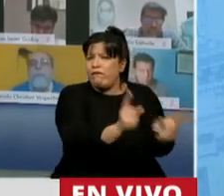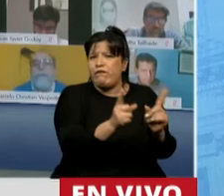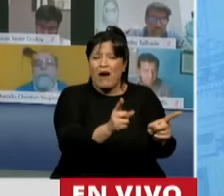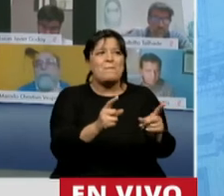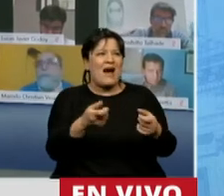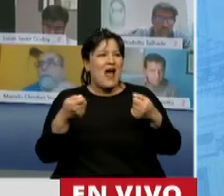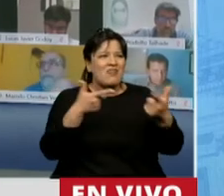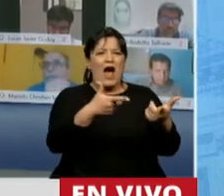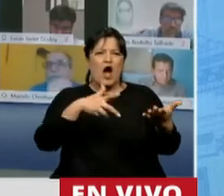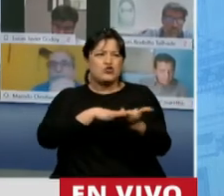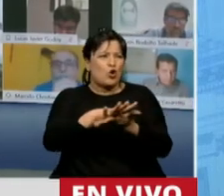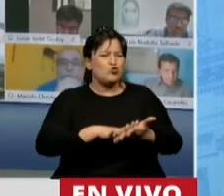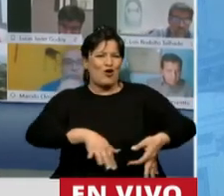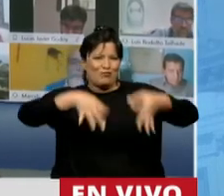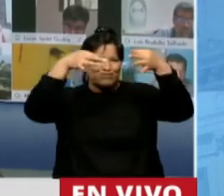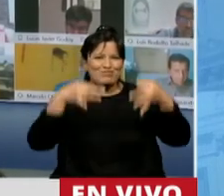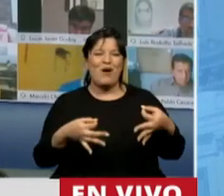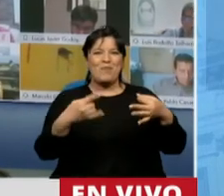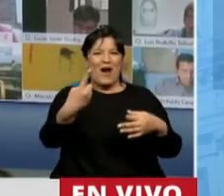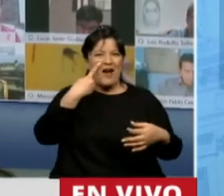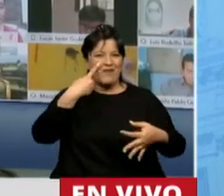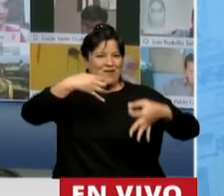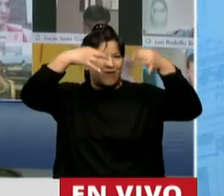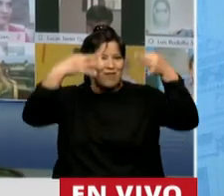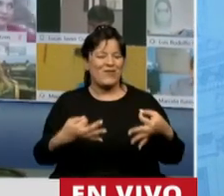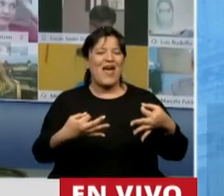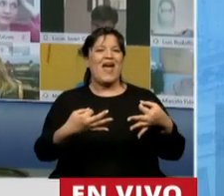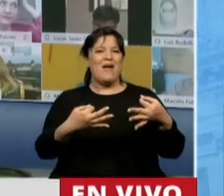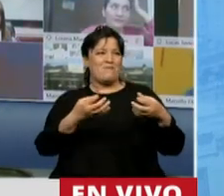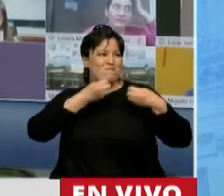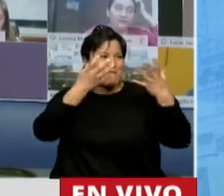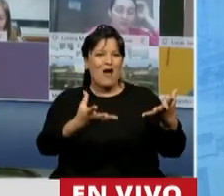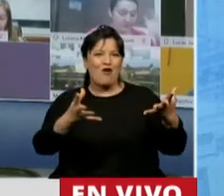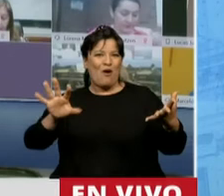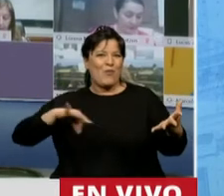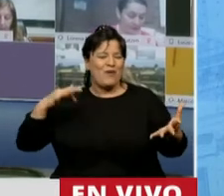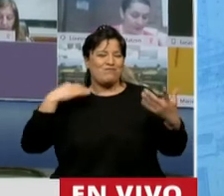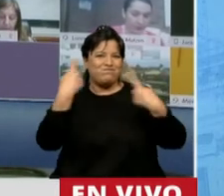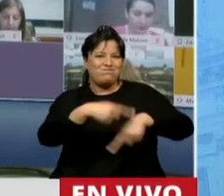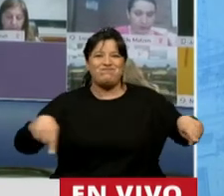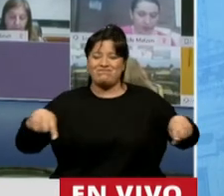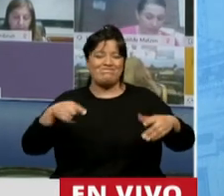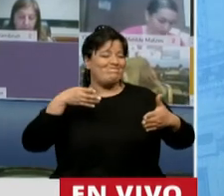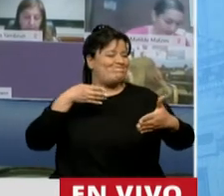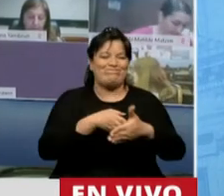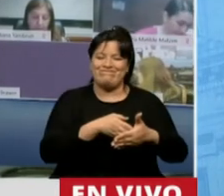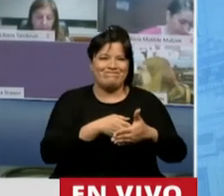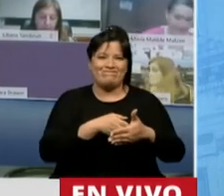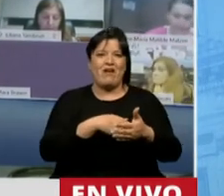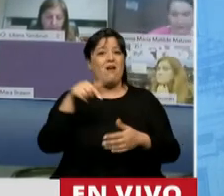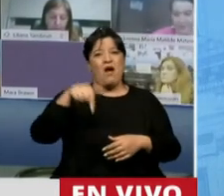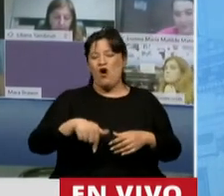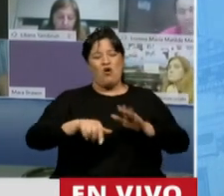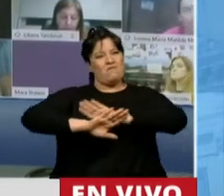reivindique al jubilado y que no tenga que estar en las condiciones de miseria que vive en este momento, es para decirnos basta,